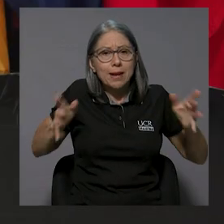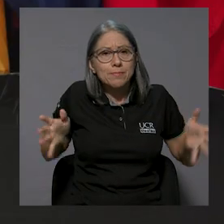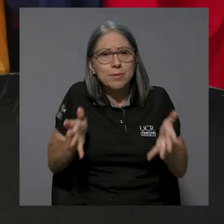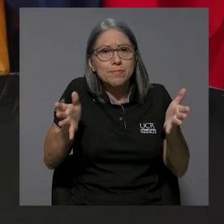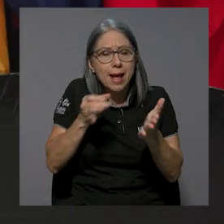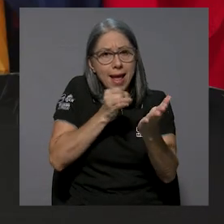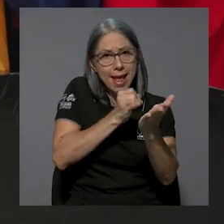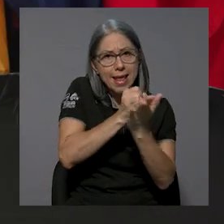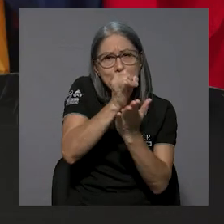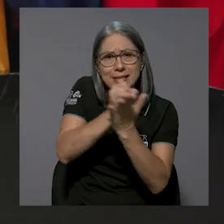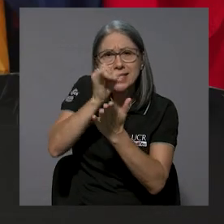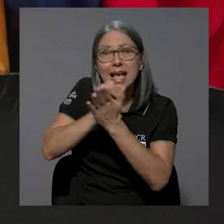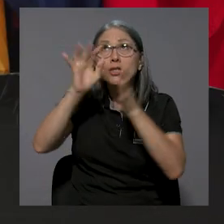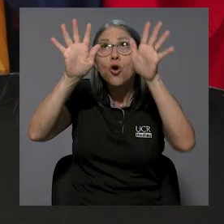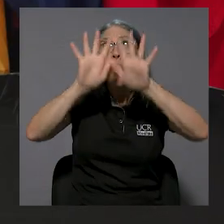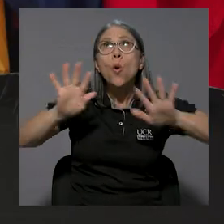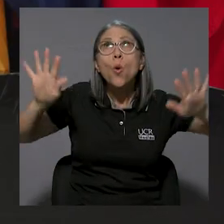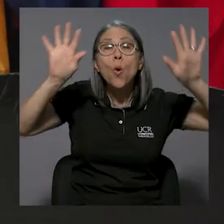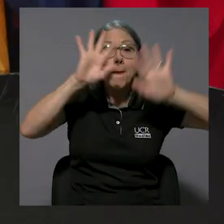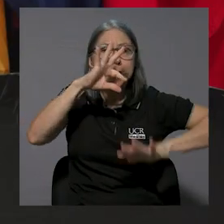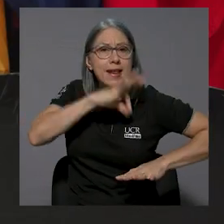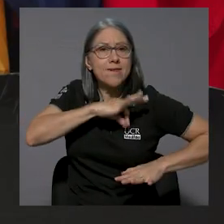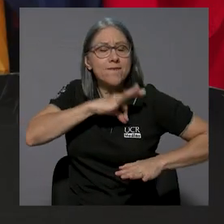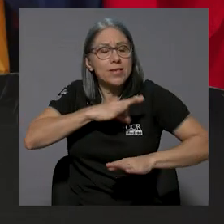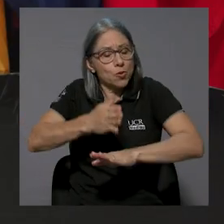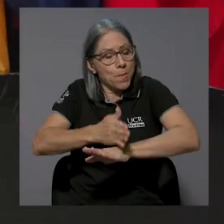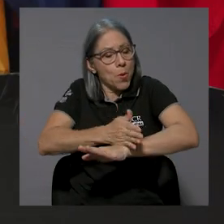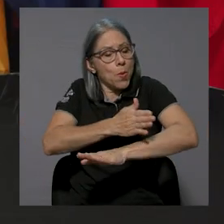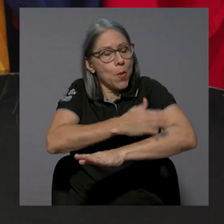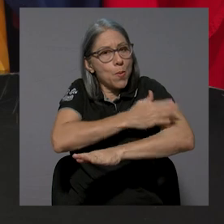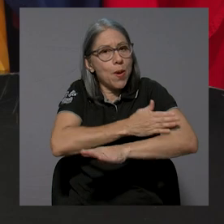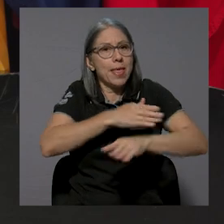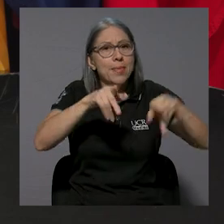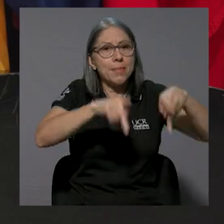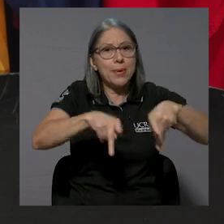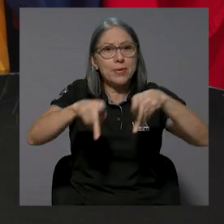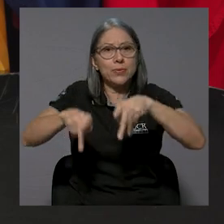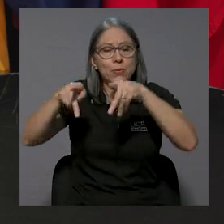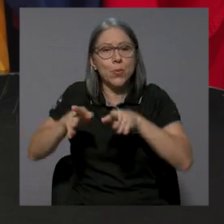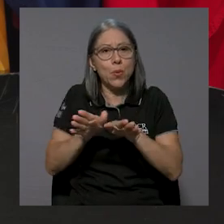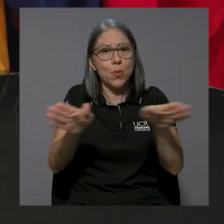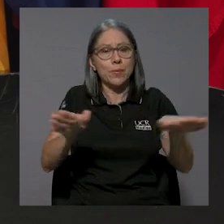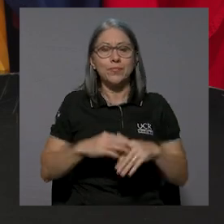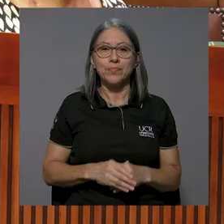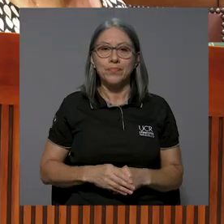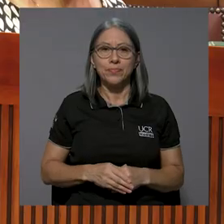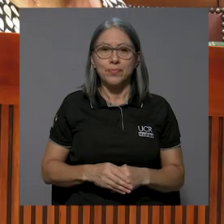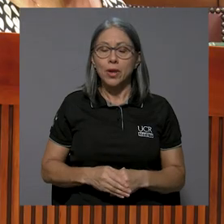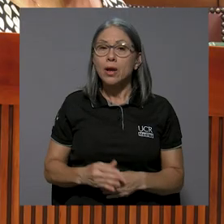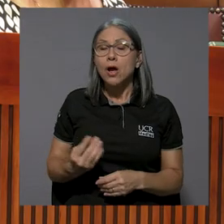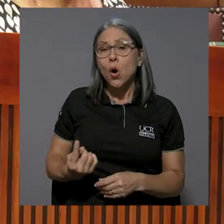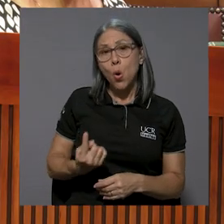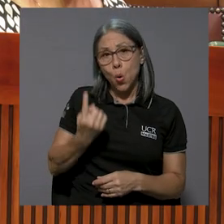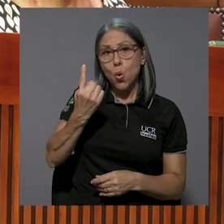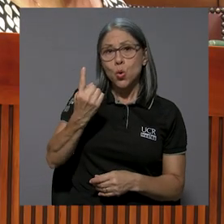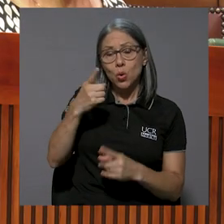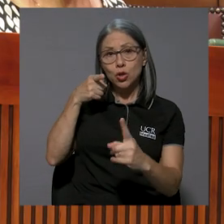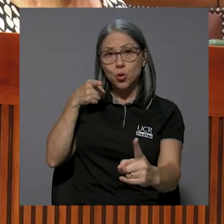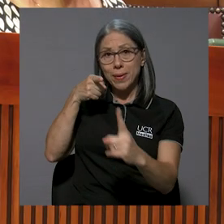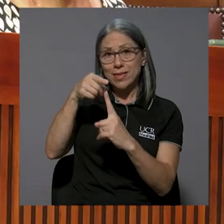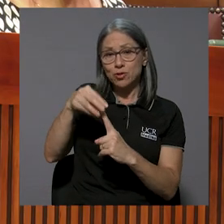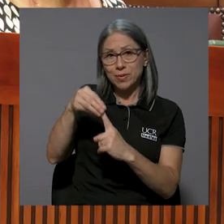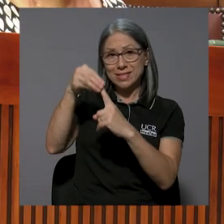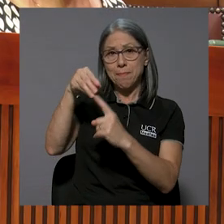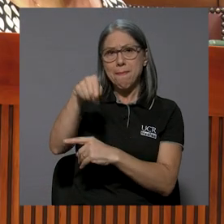impulsar la investigación espacial para beneficio del progreso de las poblaciones. Uno de los